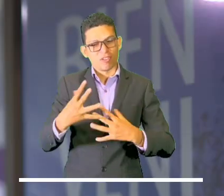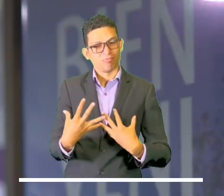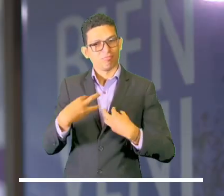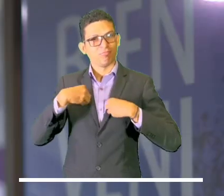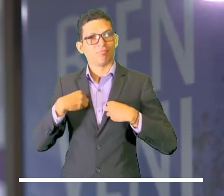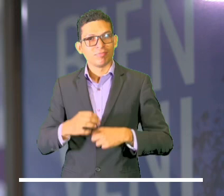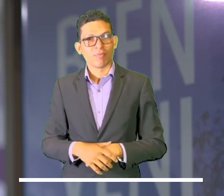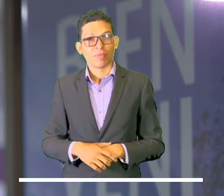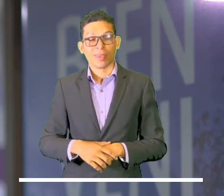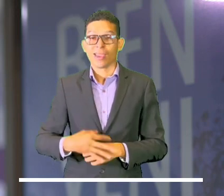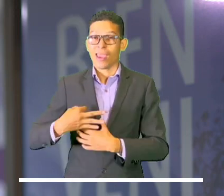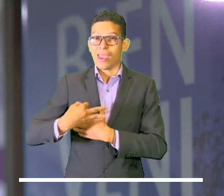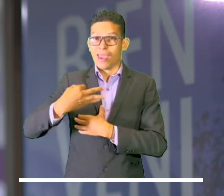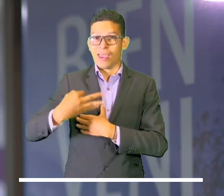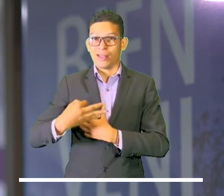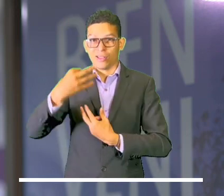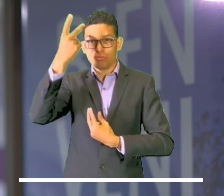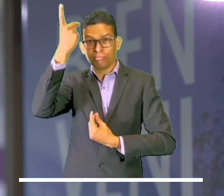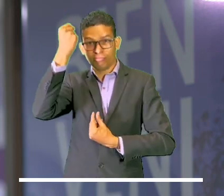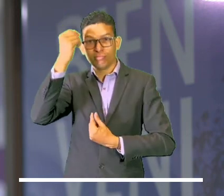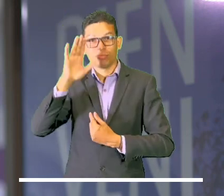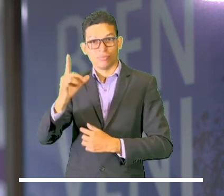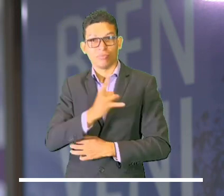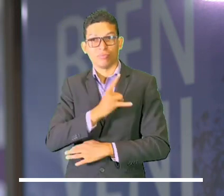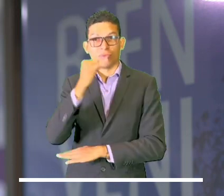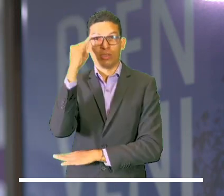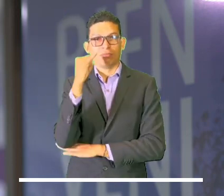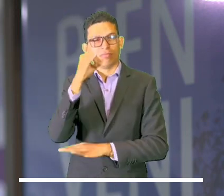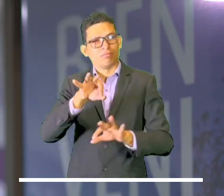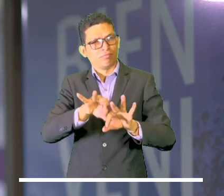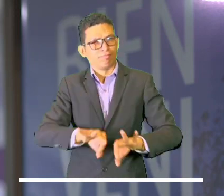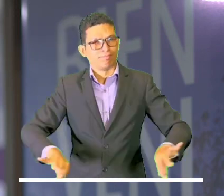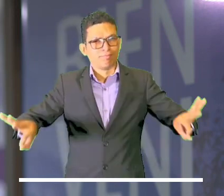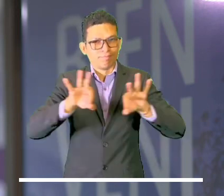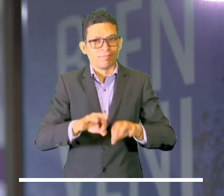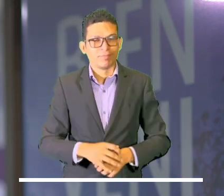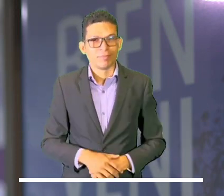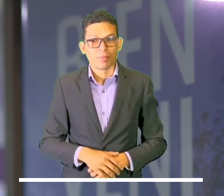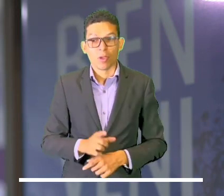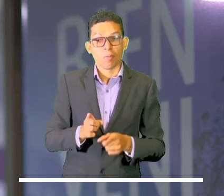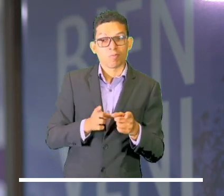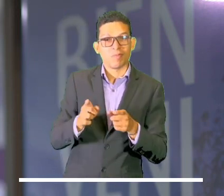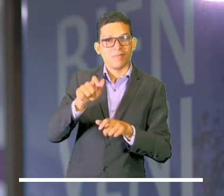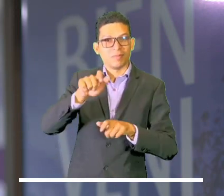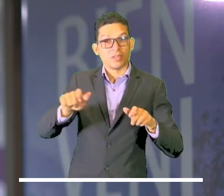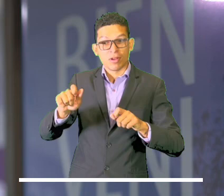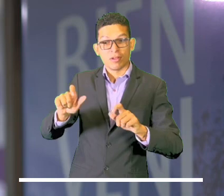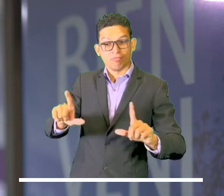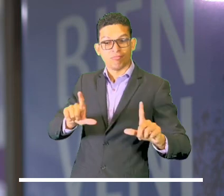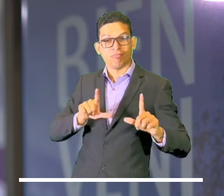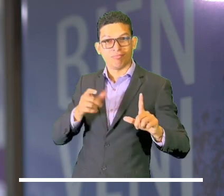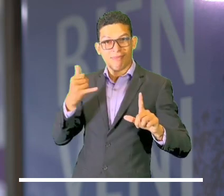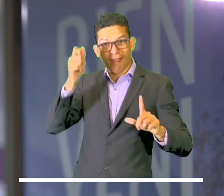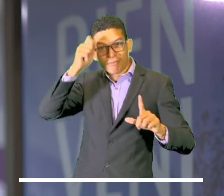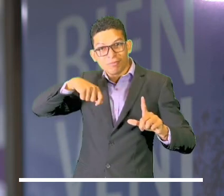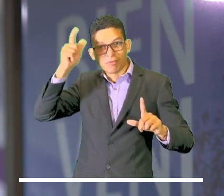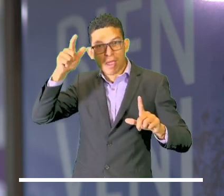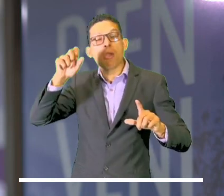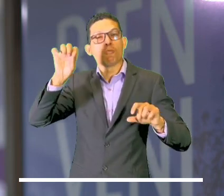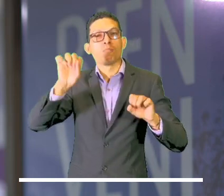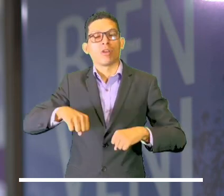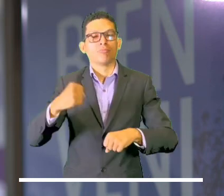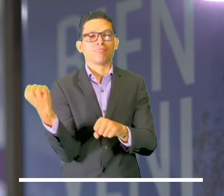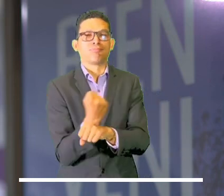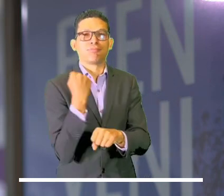en adquisición de valores éticos que para la Universidad de Icesi son muy importantes, que tengan nuestros egresados para el ejercicio de la